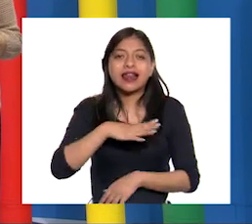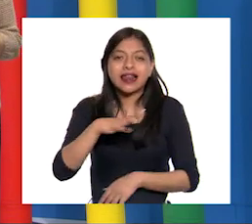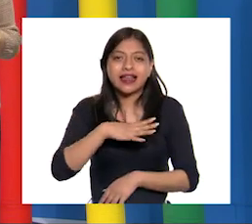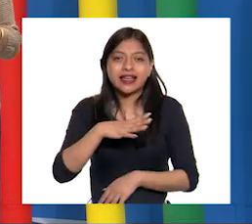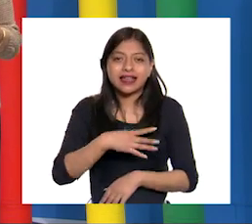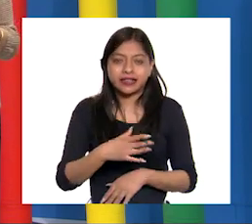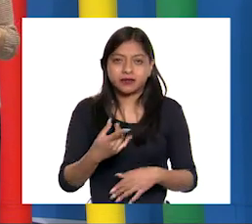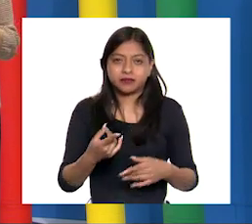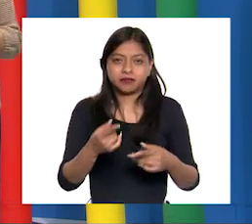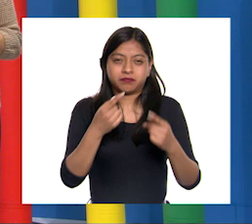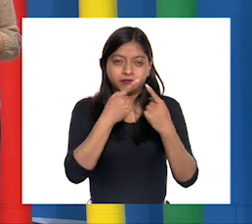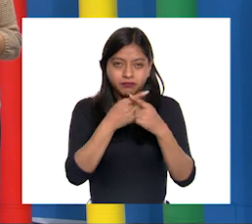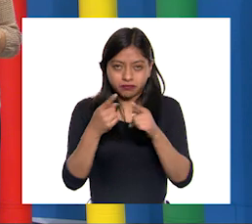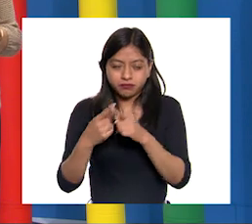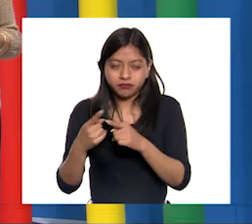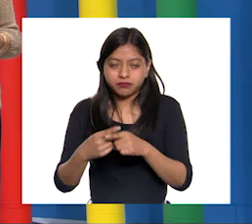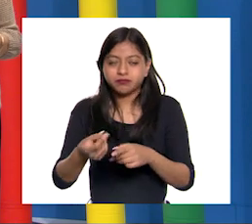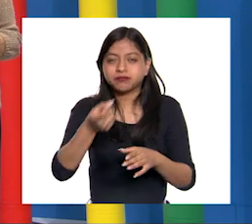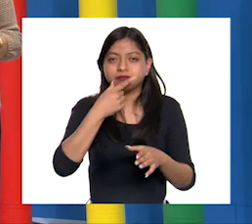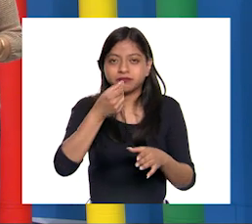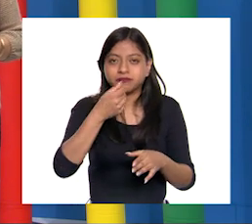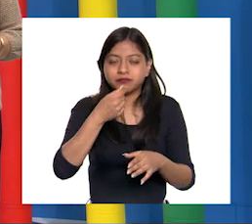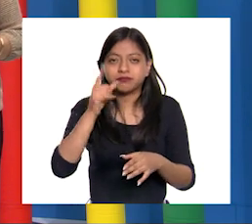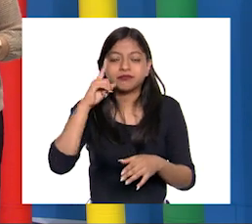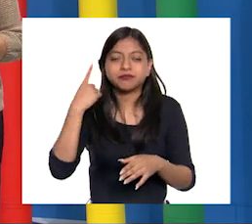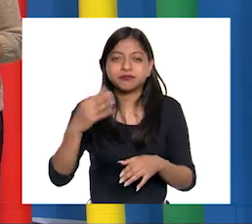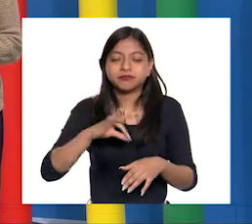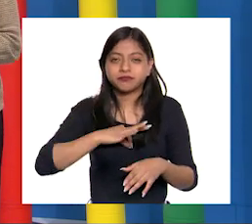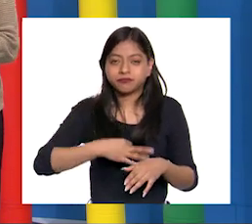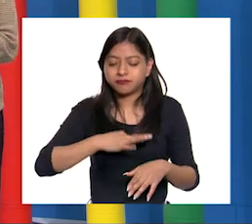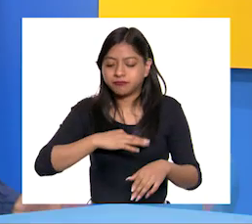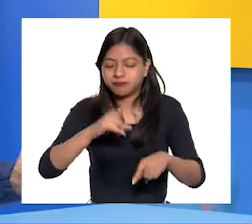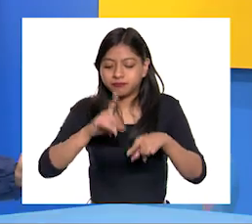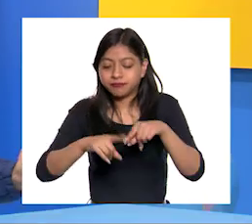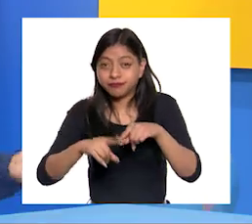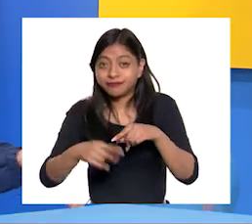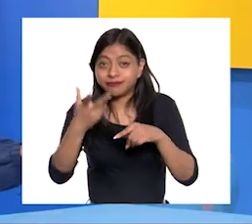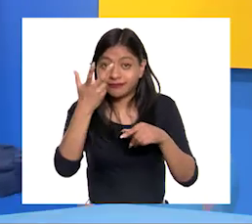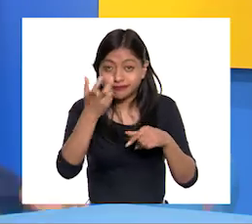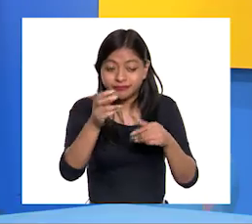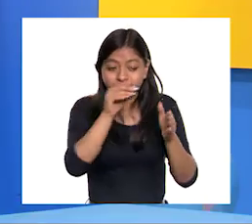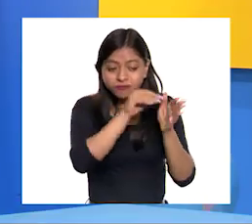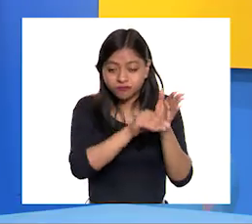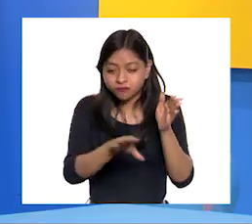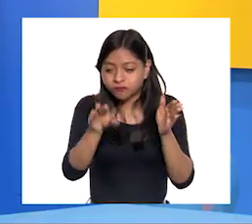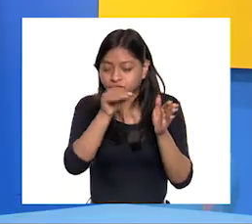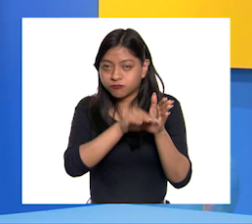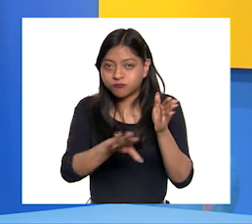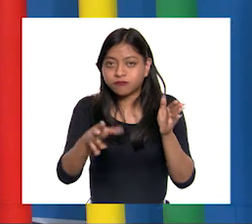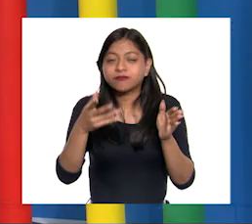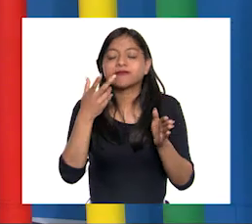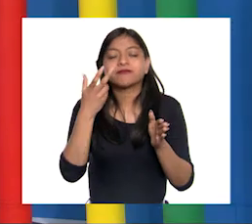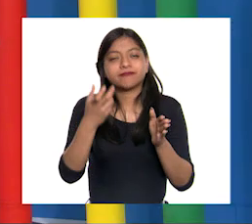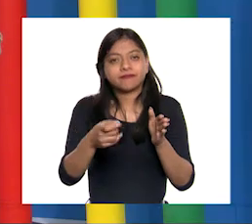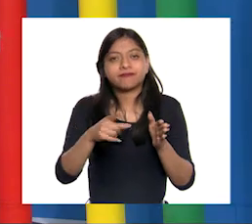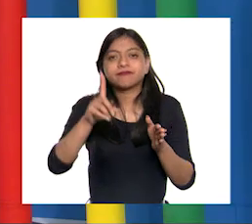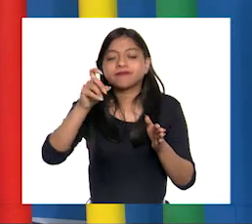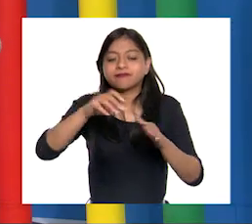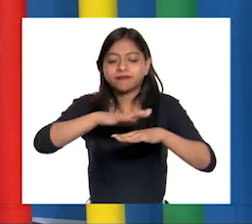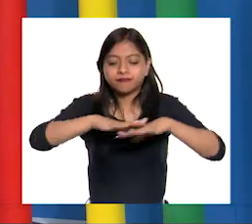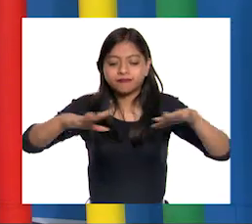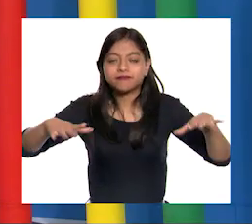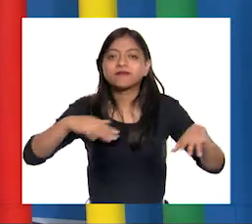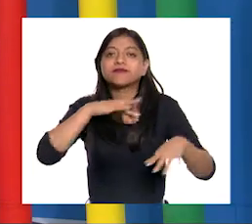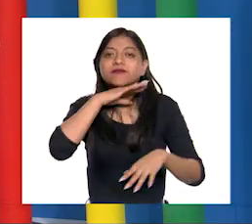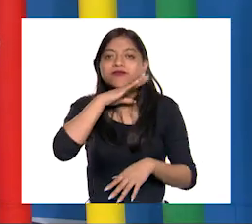enfermedades en los peces Pero estos contaminan el agua Ahora lo entiendo perfecto, maestra Así es En